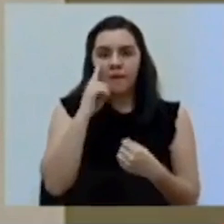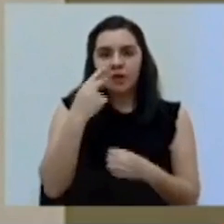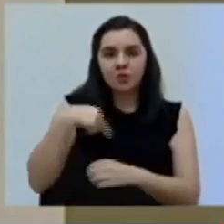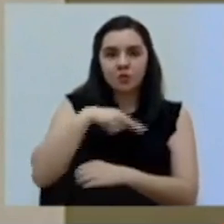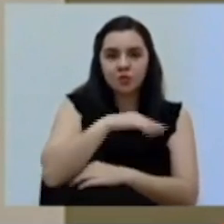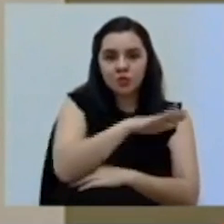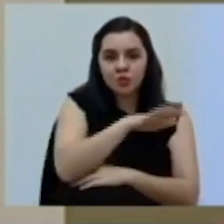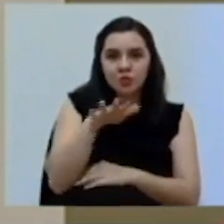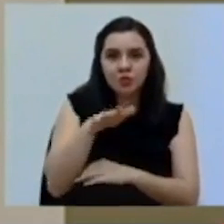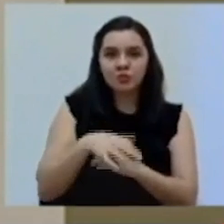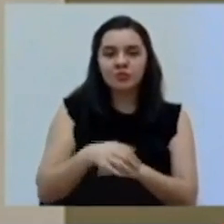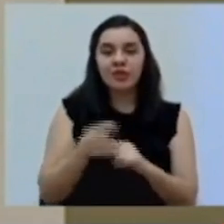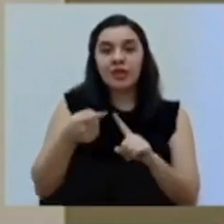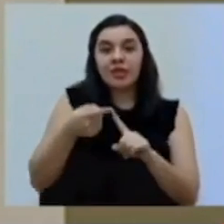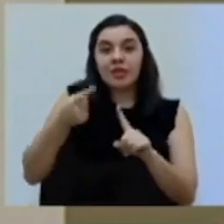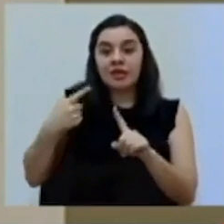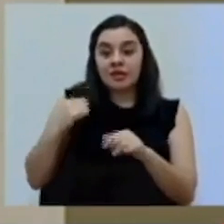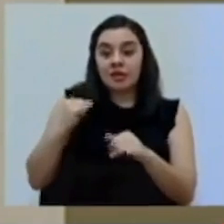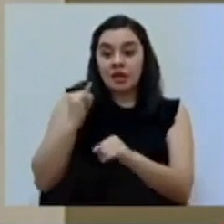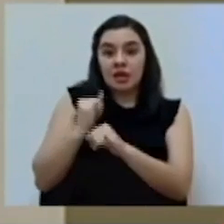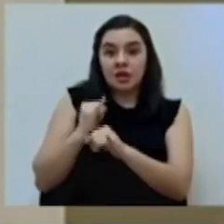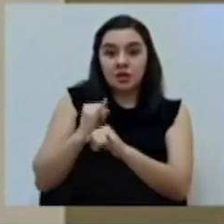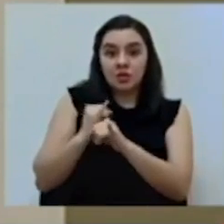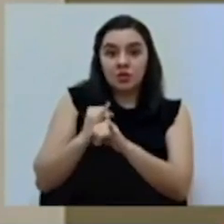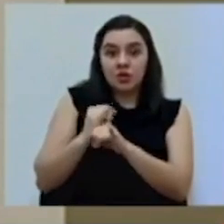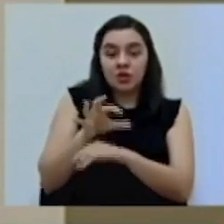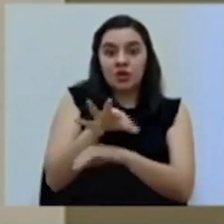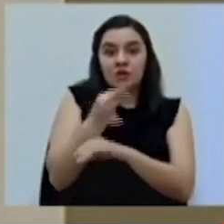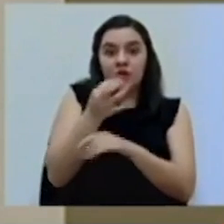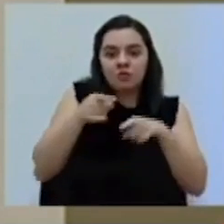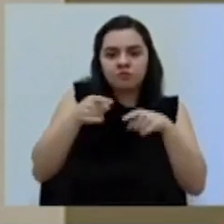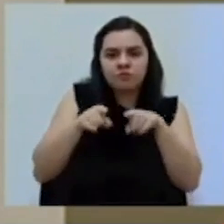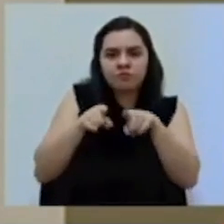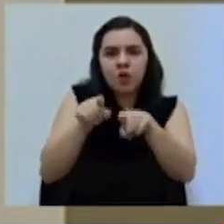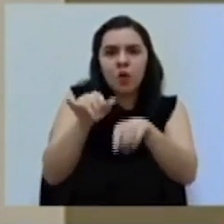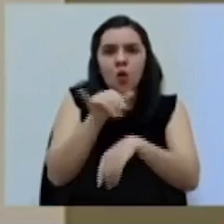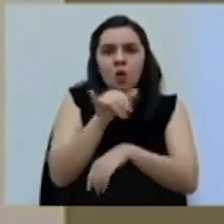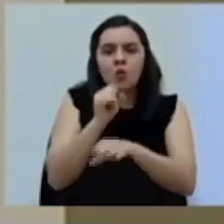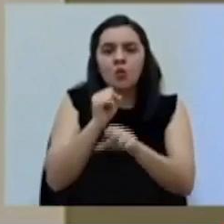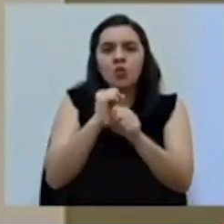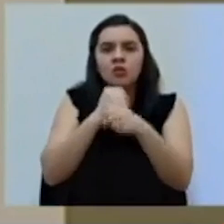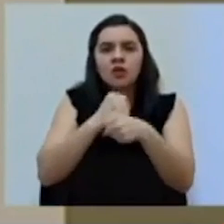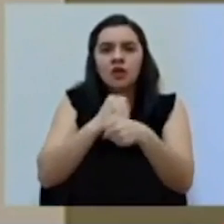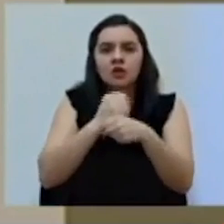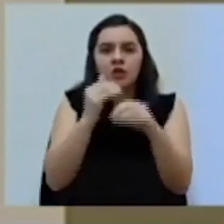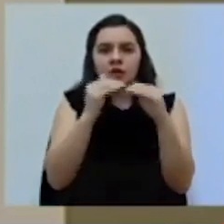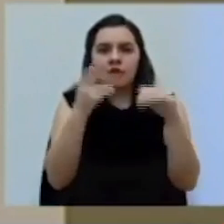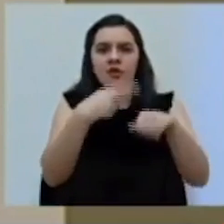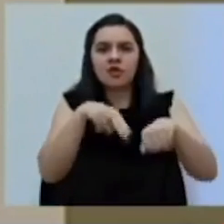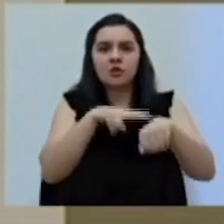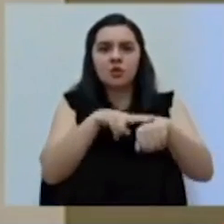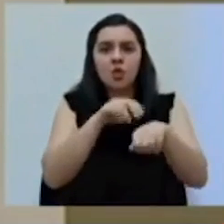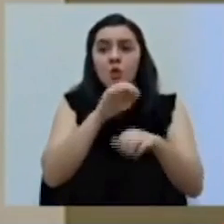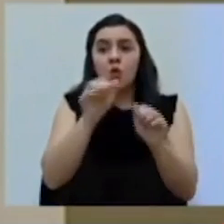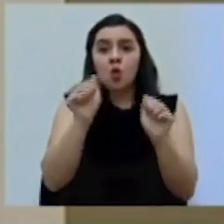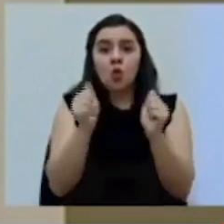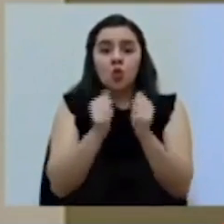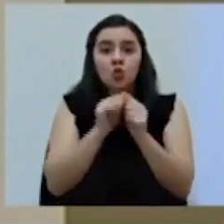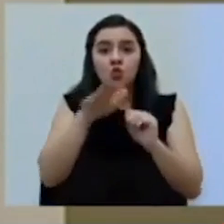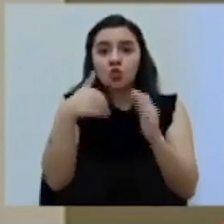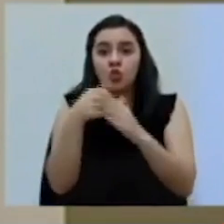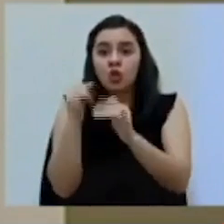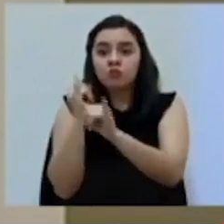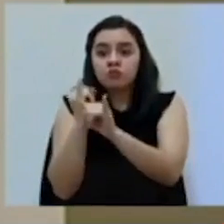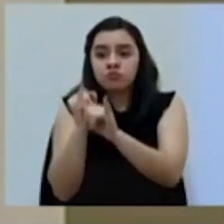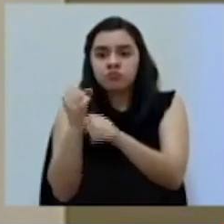Desde la institución de manera paralela a como se ha hecho a nivel nacional con todas las instituciones